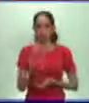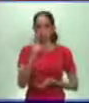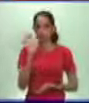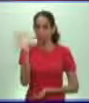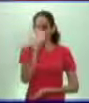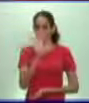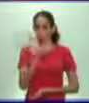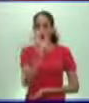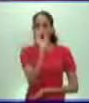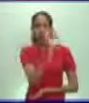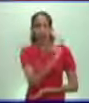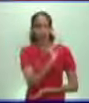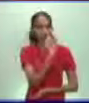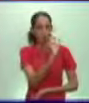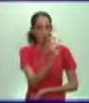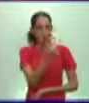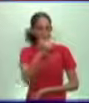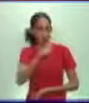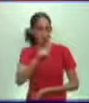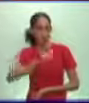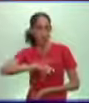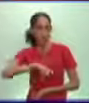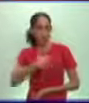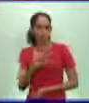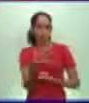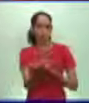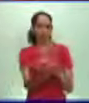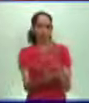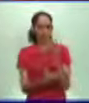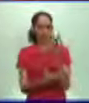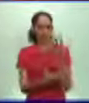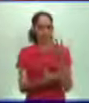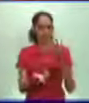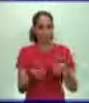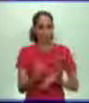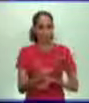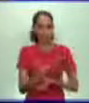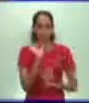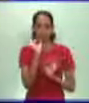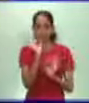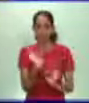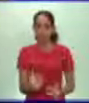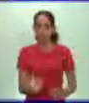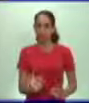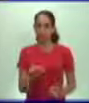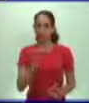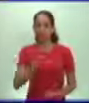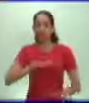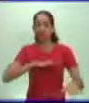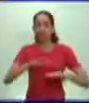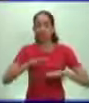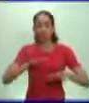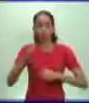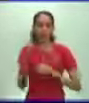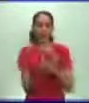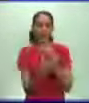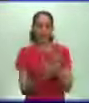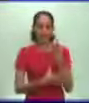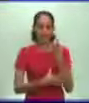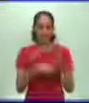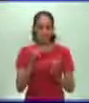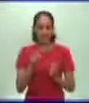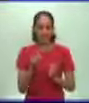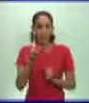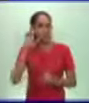esta cultura del Renacimiento, que precisamente este movimiento de Renacimiento, recordarán ustedes, que